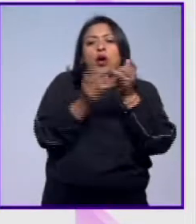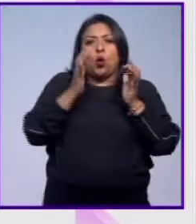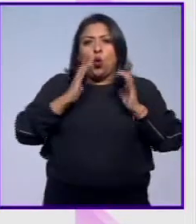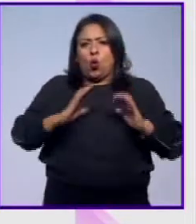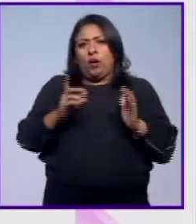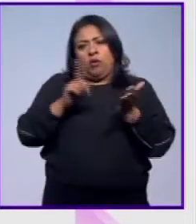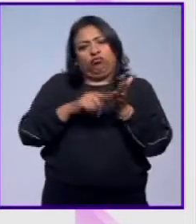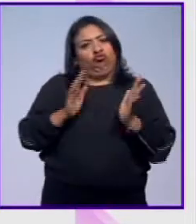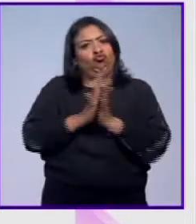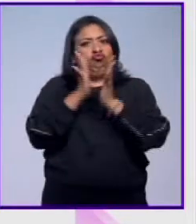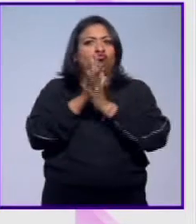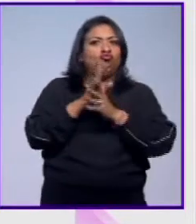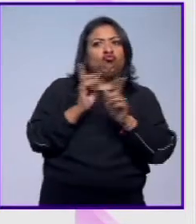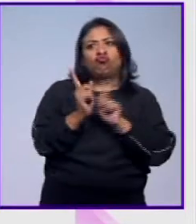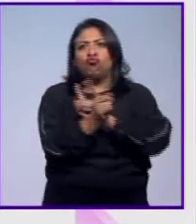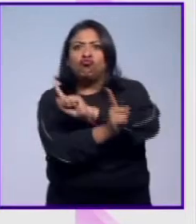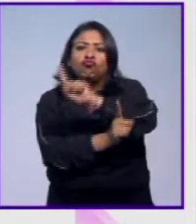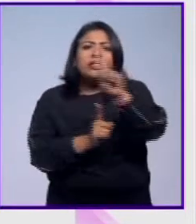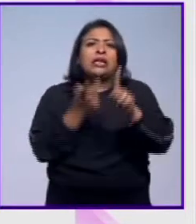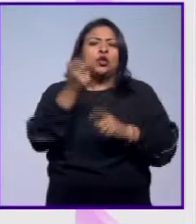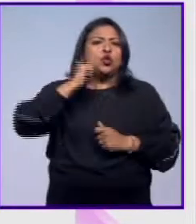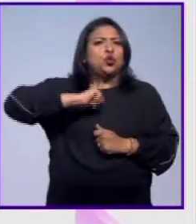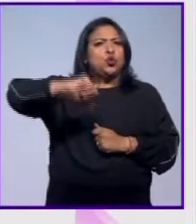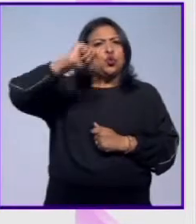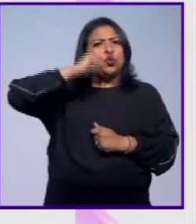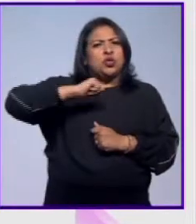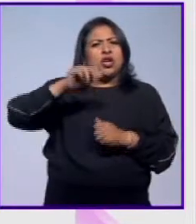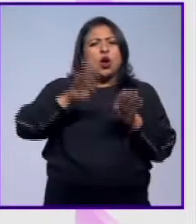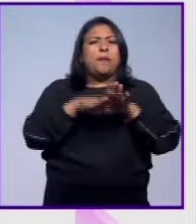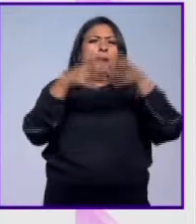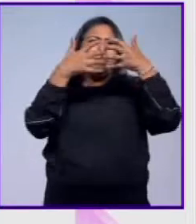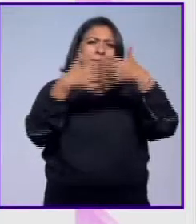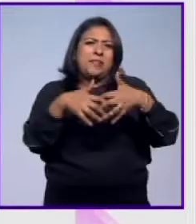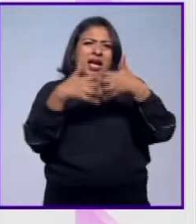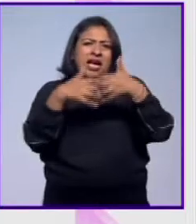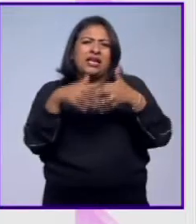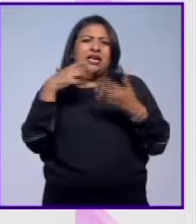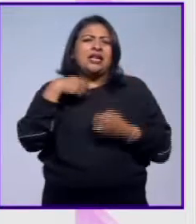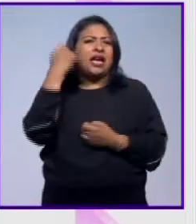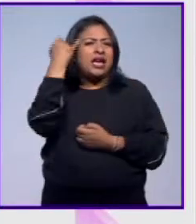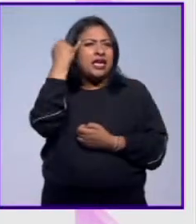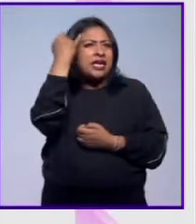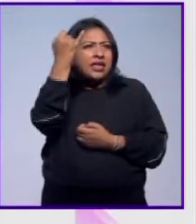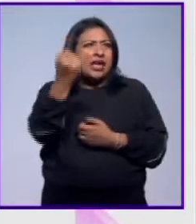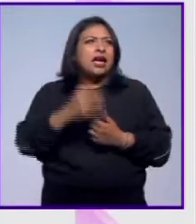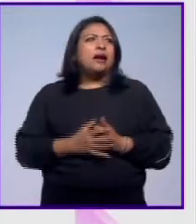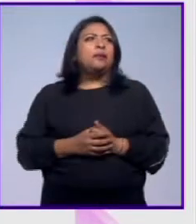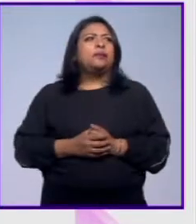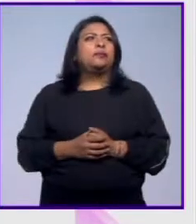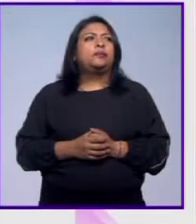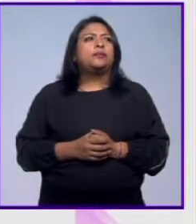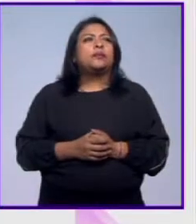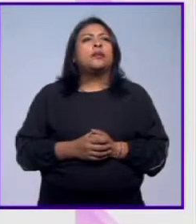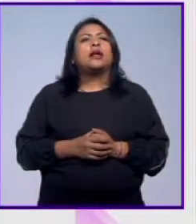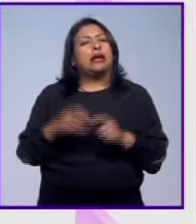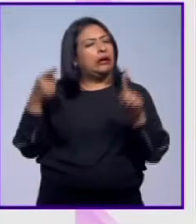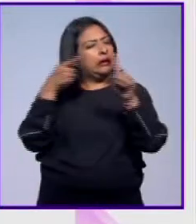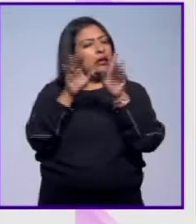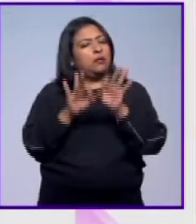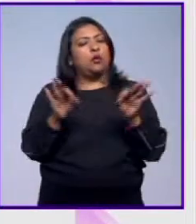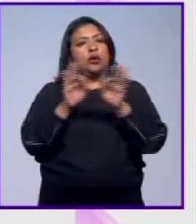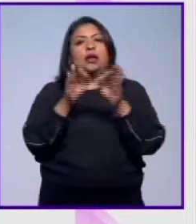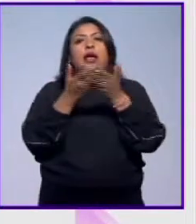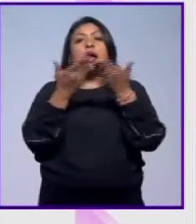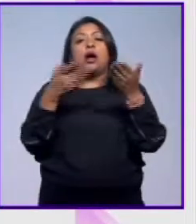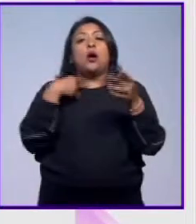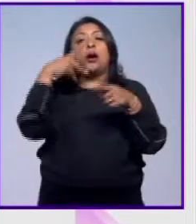participa, y eso es mucho más antiguo que estas maquinarias y esta idea de ganar. Y prioridad a eso. Bueno, nos vamos